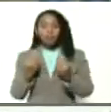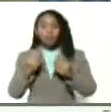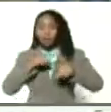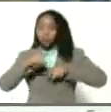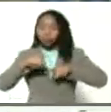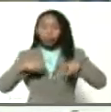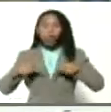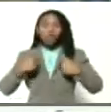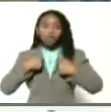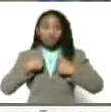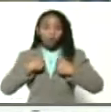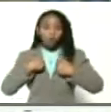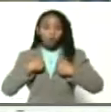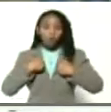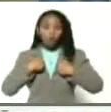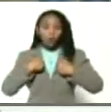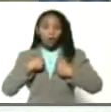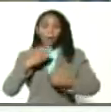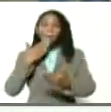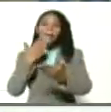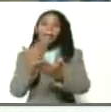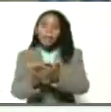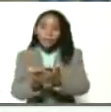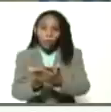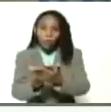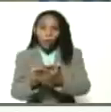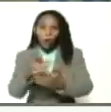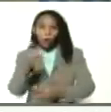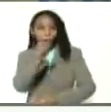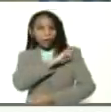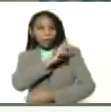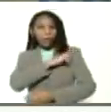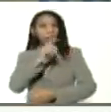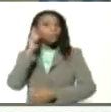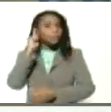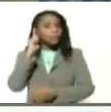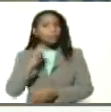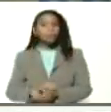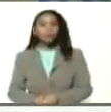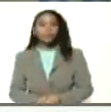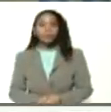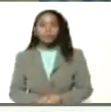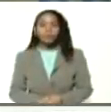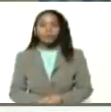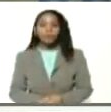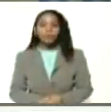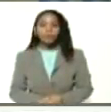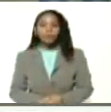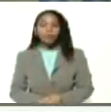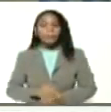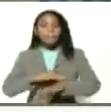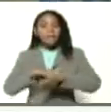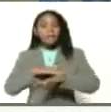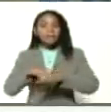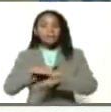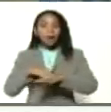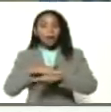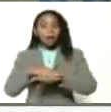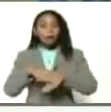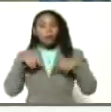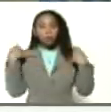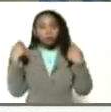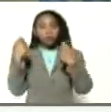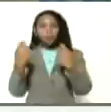Yo he le he pedido a la almirante en jefa, Carmen Teresa Meléndez Rivas, ministra del Poder Popular